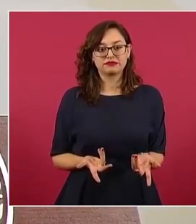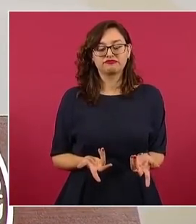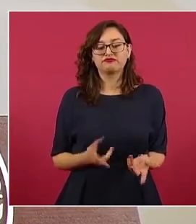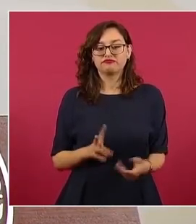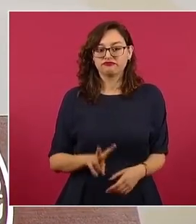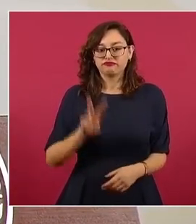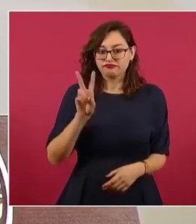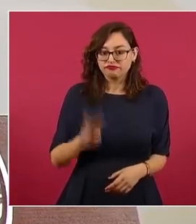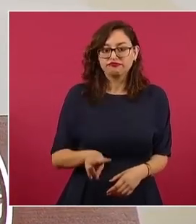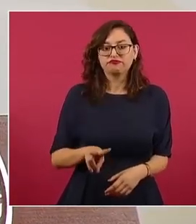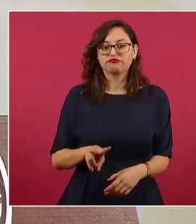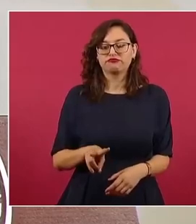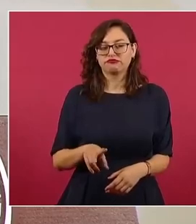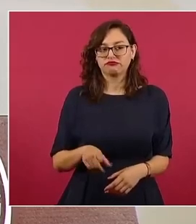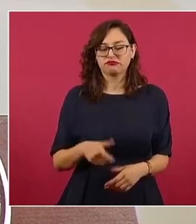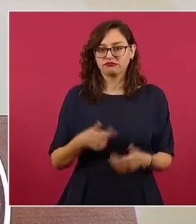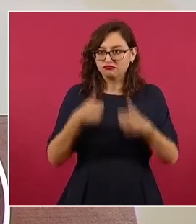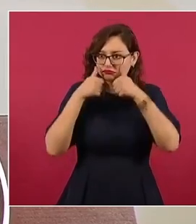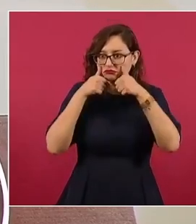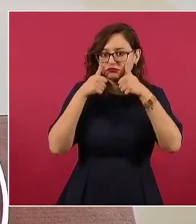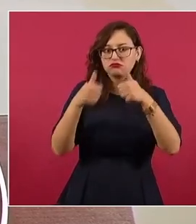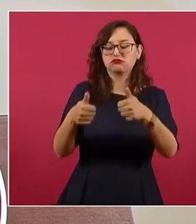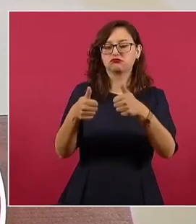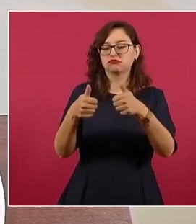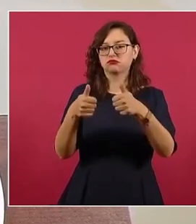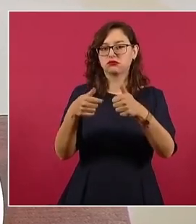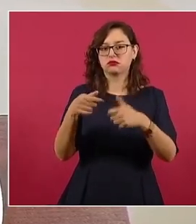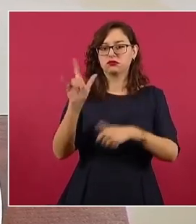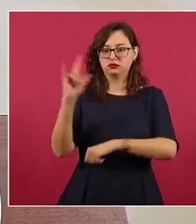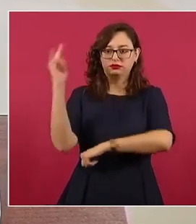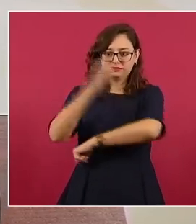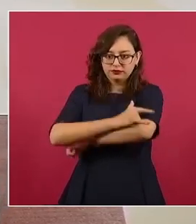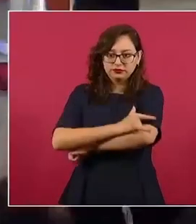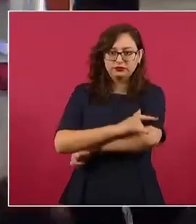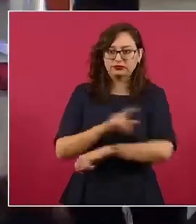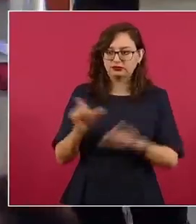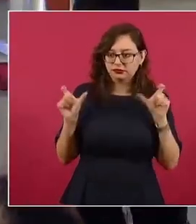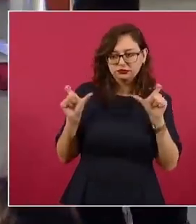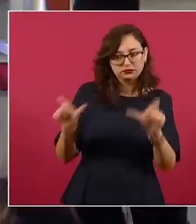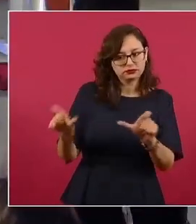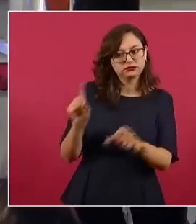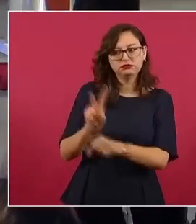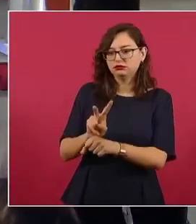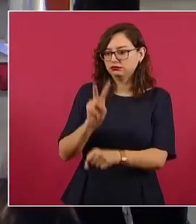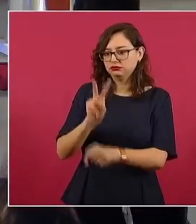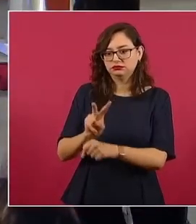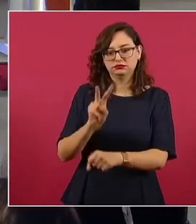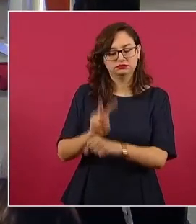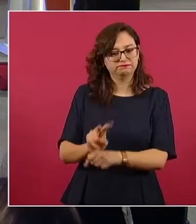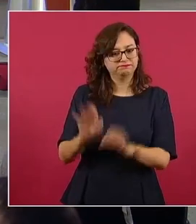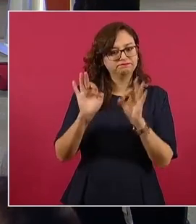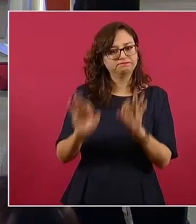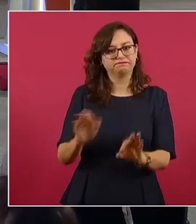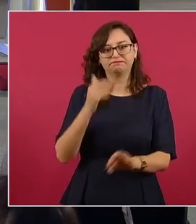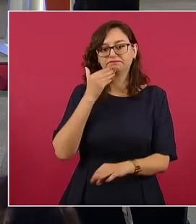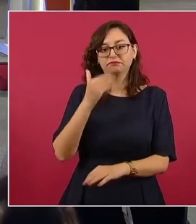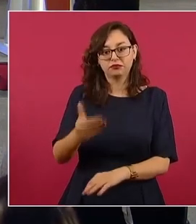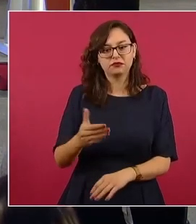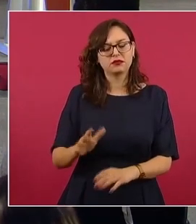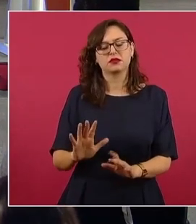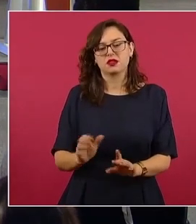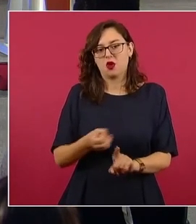excelente atención en este aeropuerto. desde antes se planeó